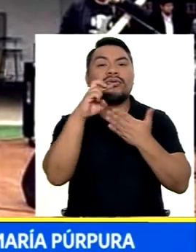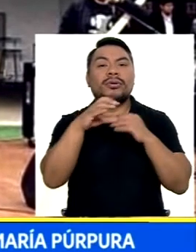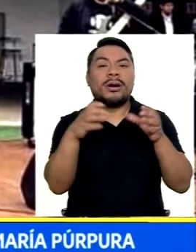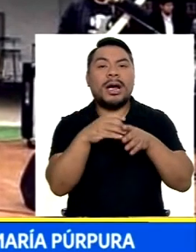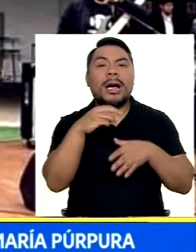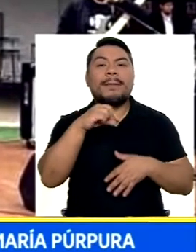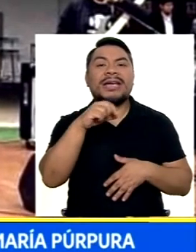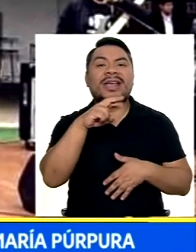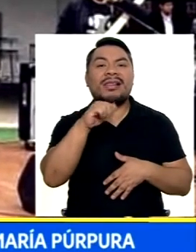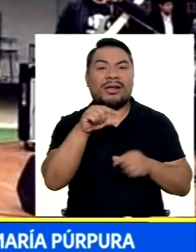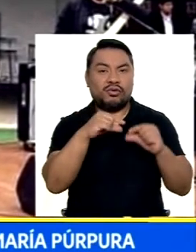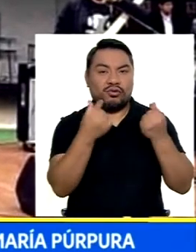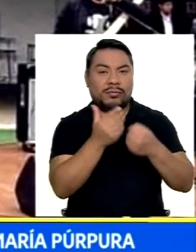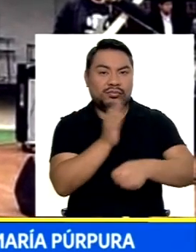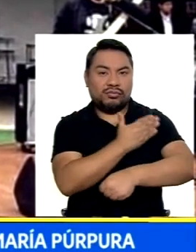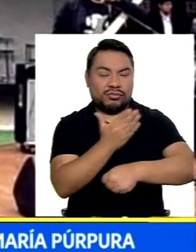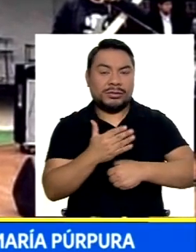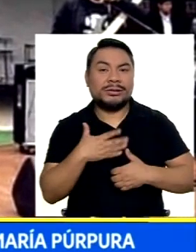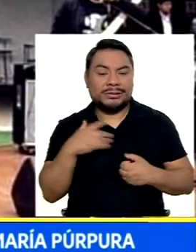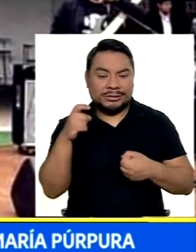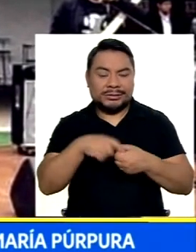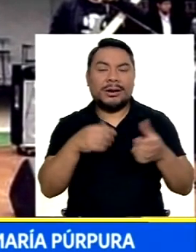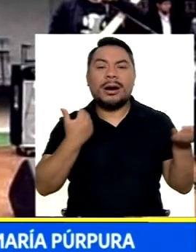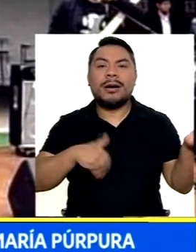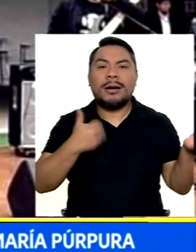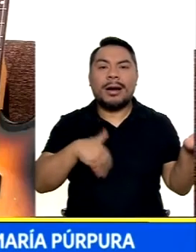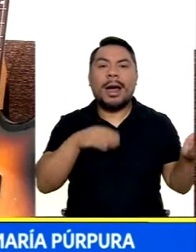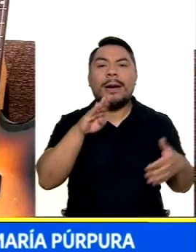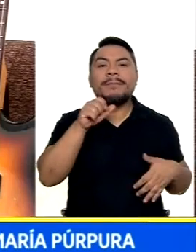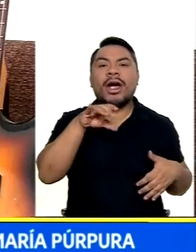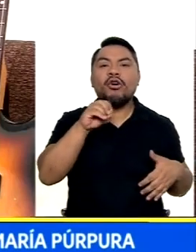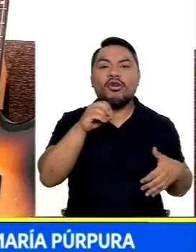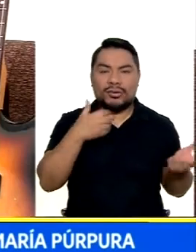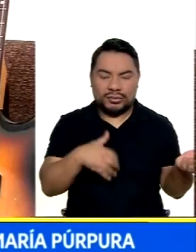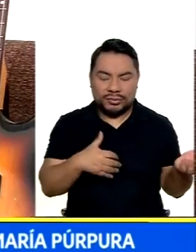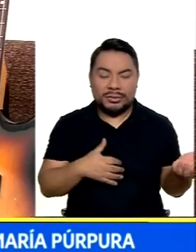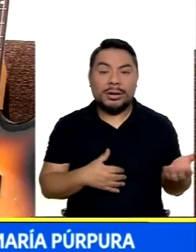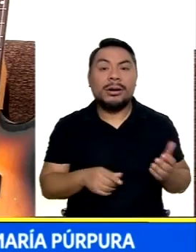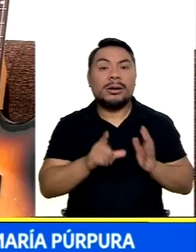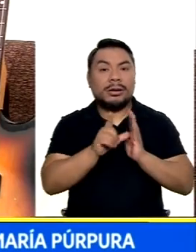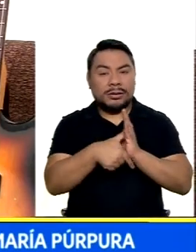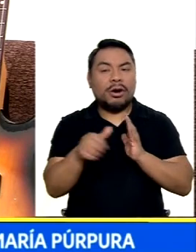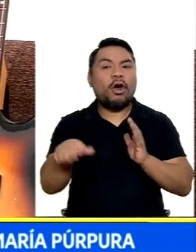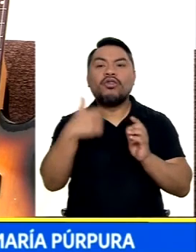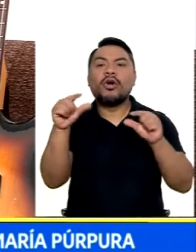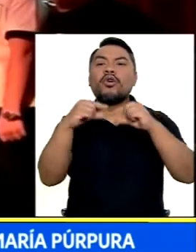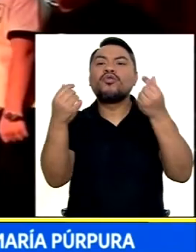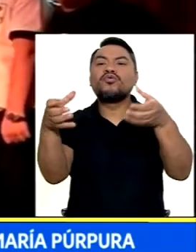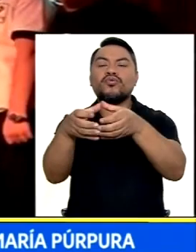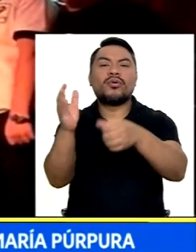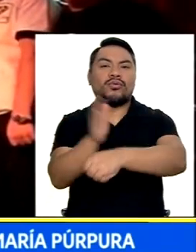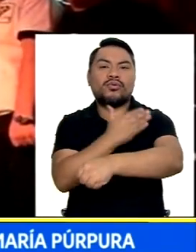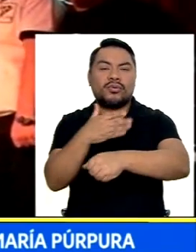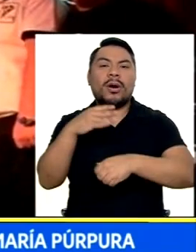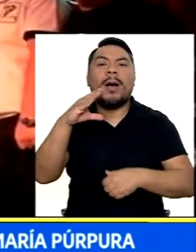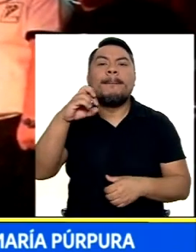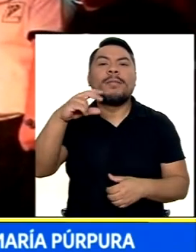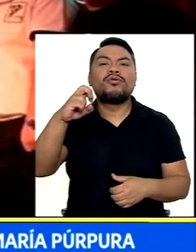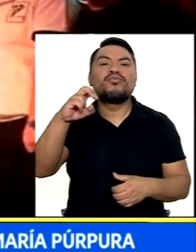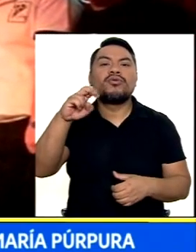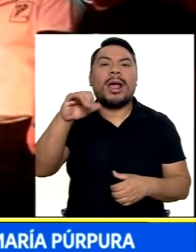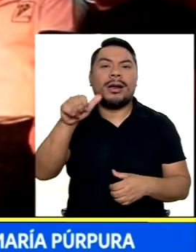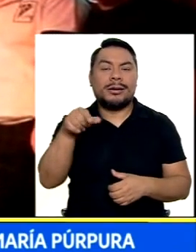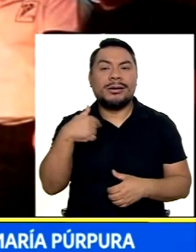Donde allí Como músico bajista Y también creó Y Otra banda María Púrpura